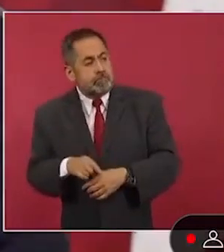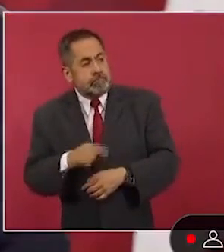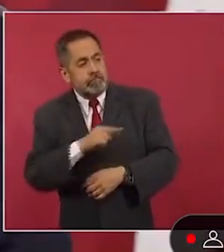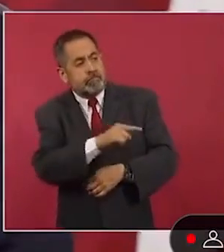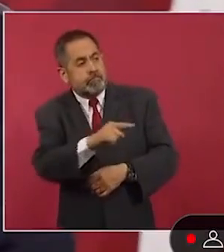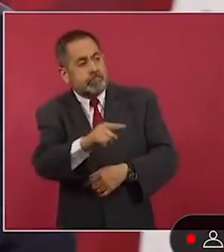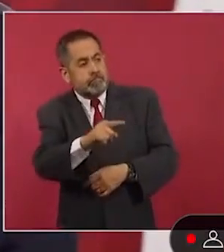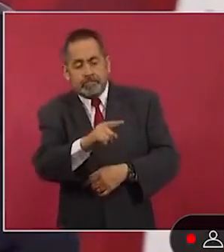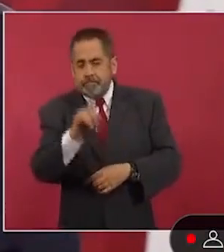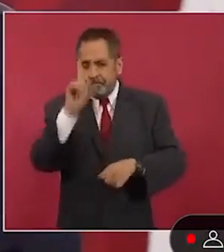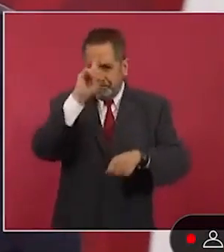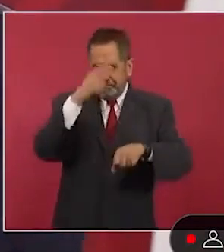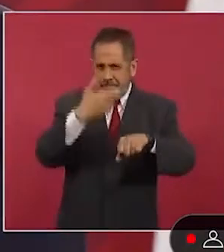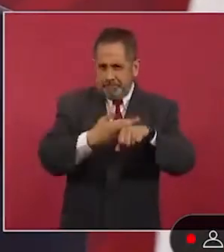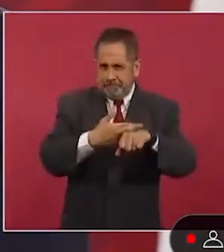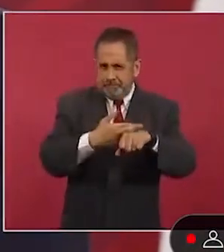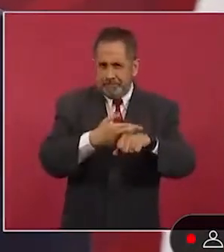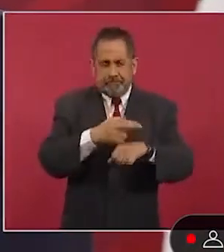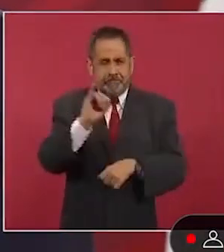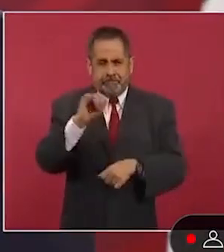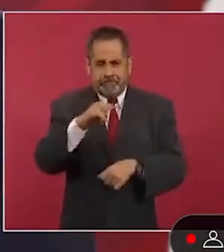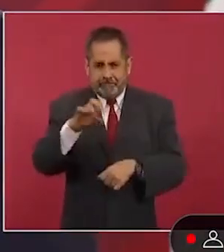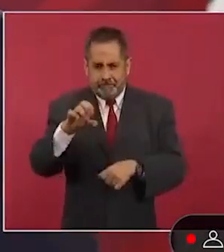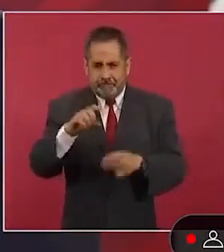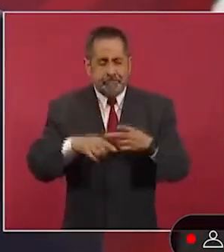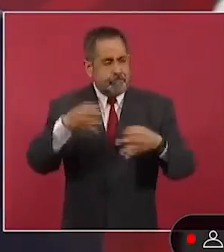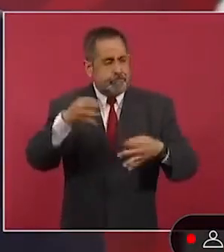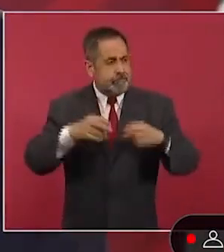electorales y a los magistrados.